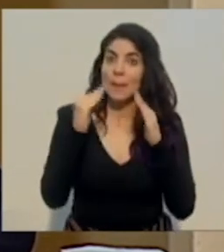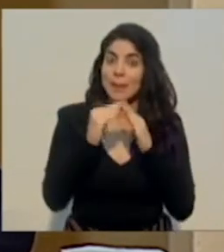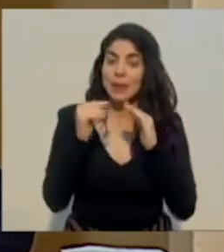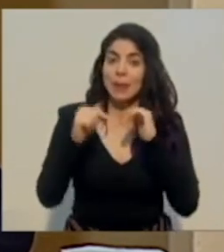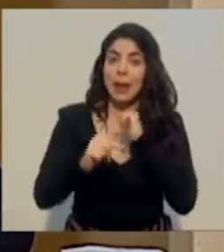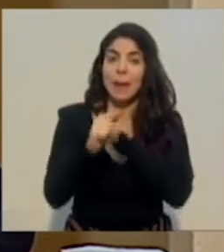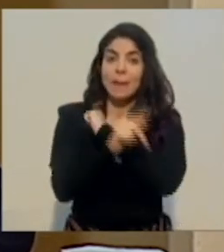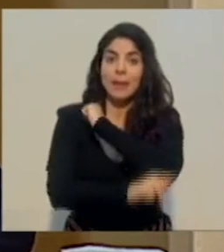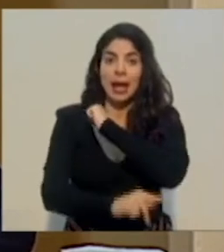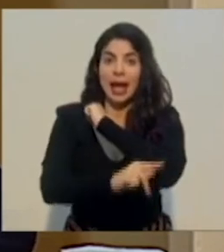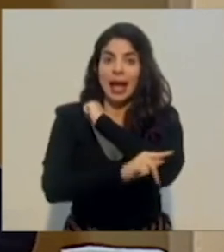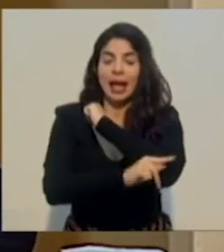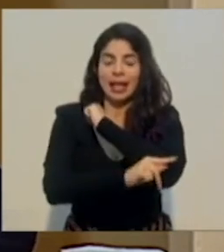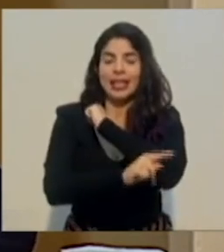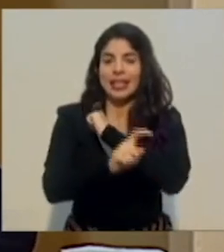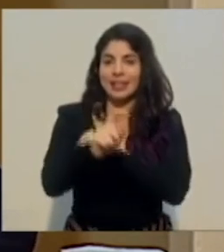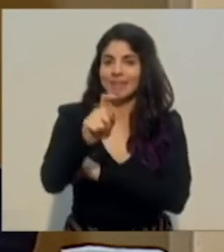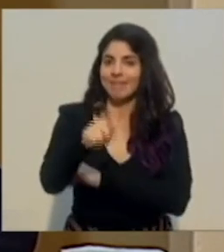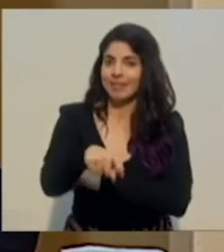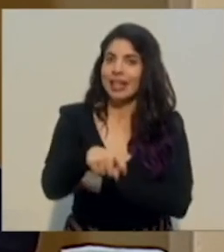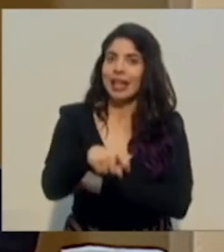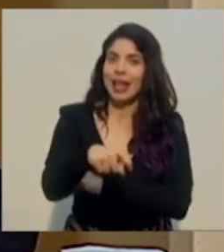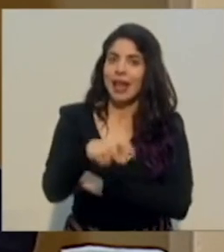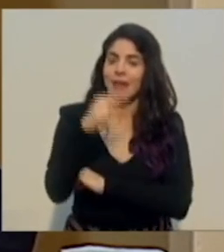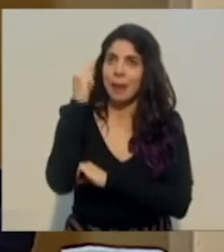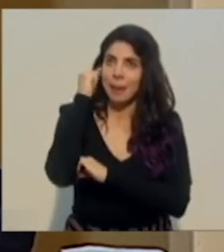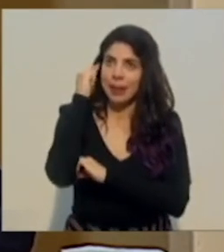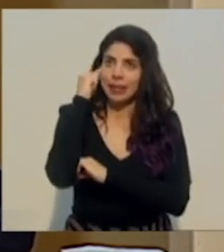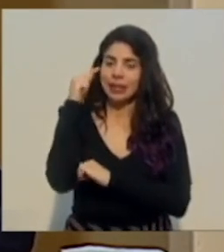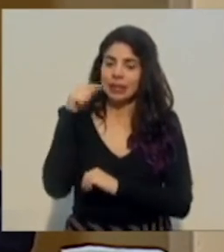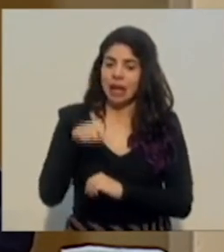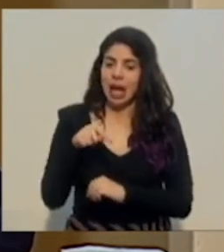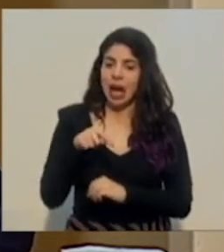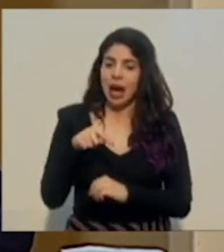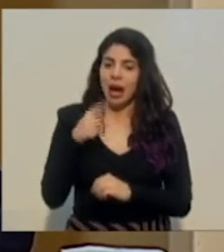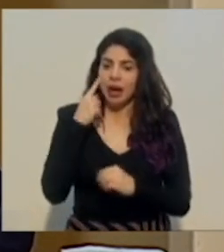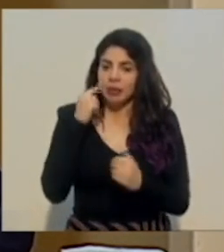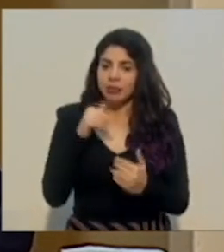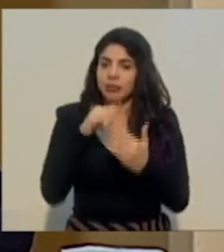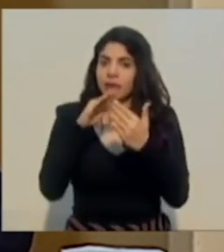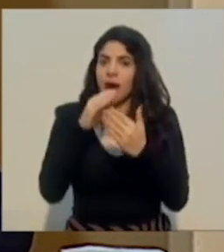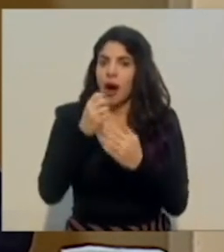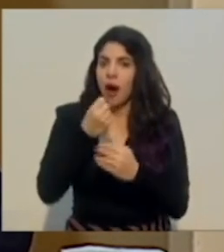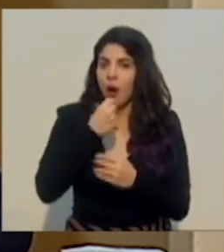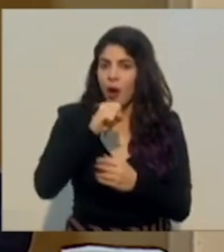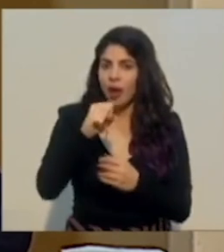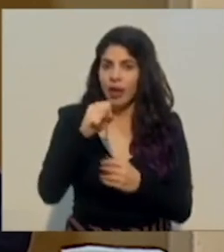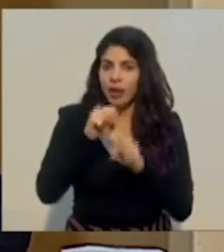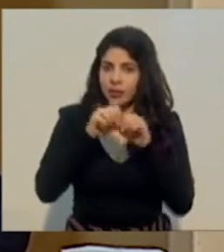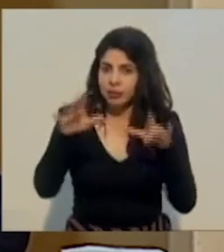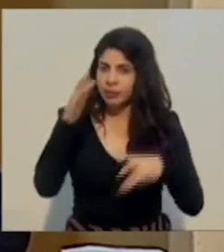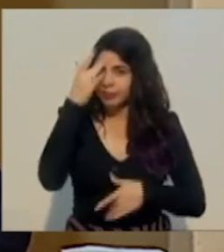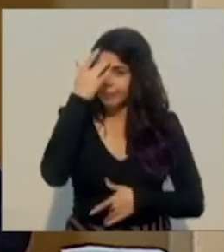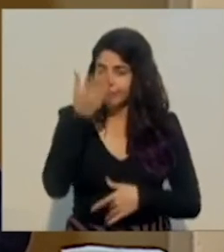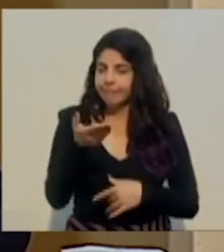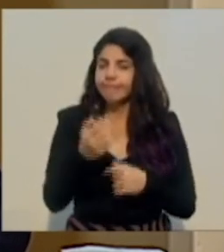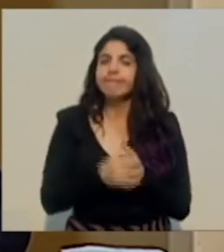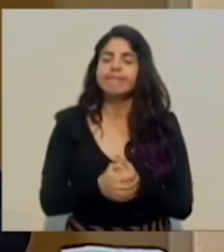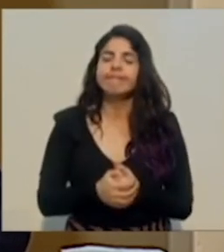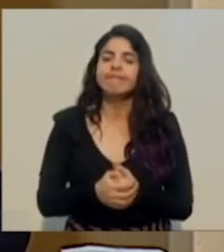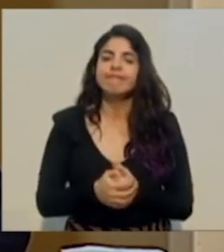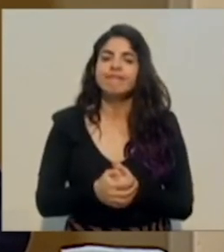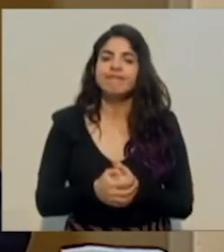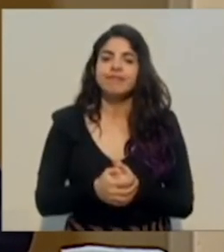ponernos a pensar de cara a lo que es el combate con esta pandemia. Y tratando de